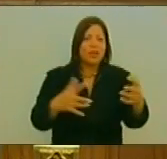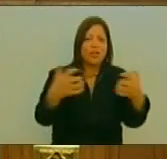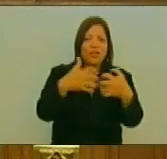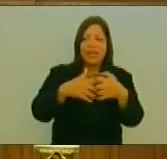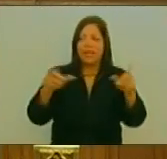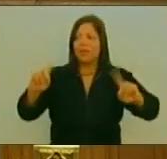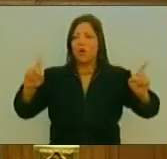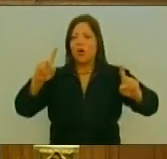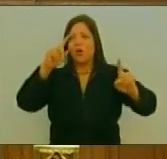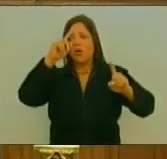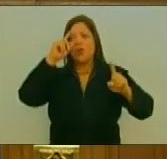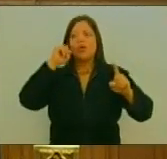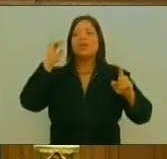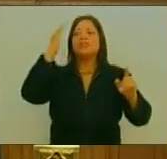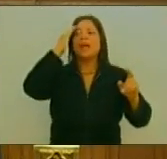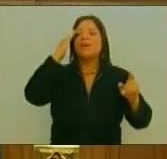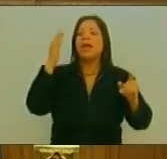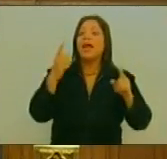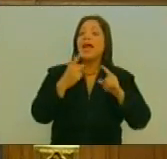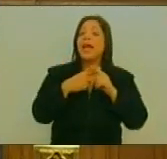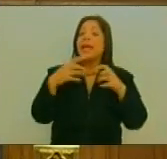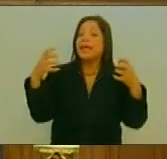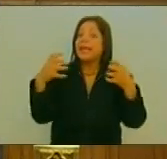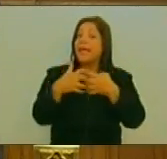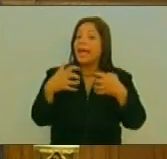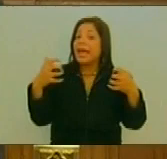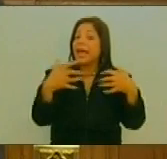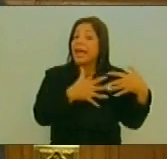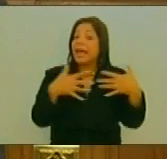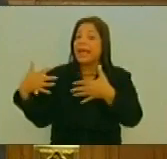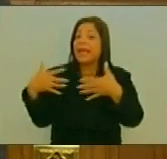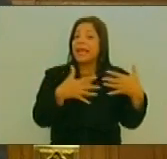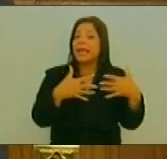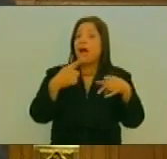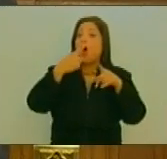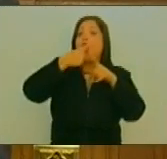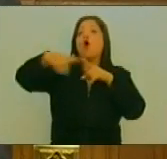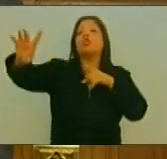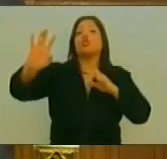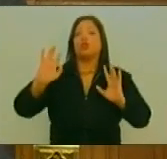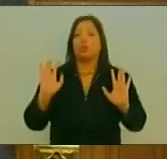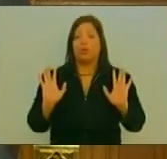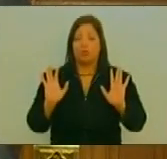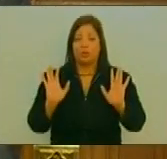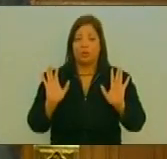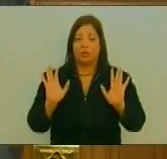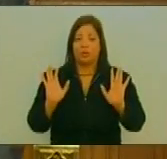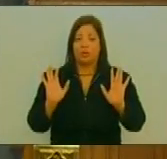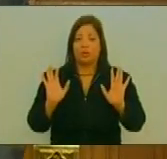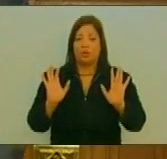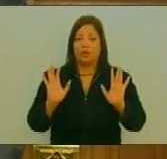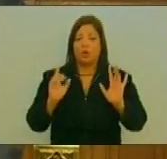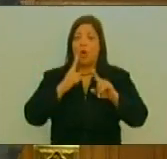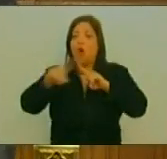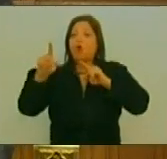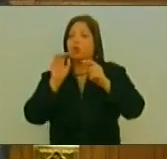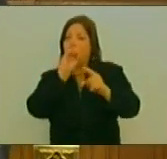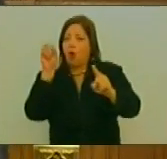Sino que se supiera Que era una guerra Con otro objeto Con otra finalidad